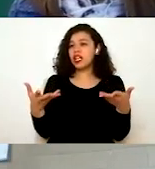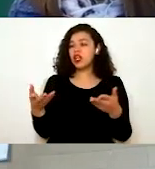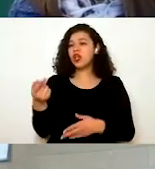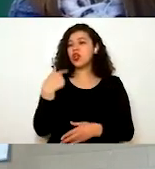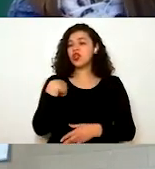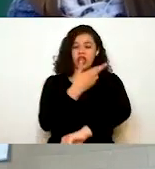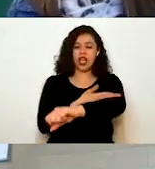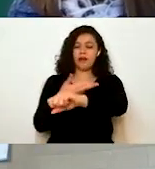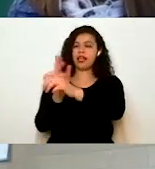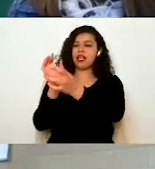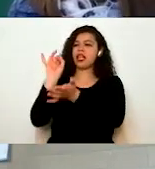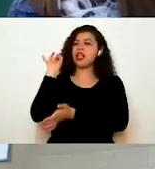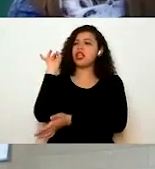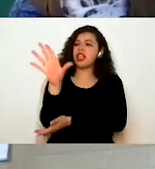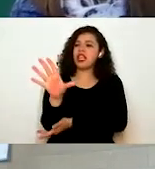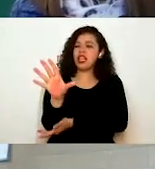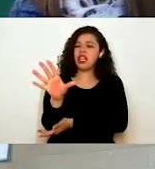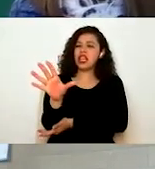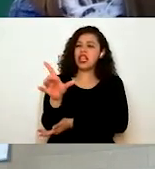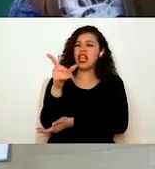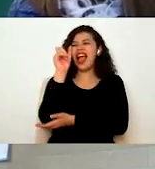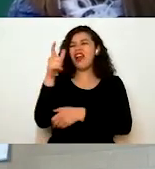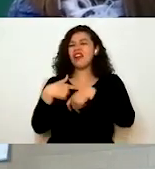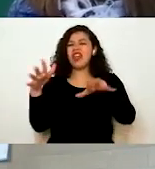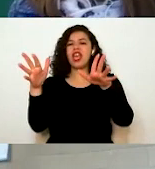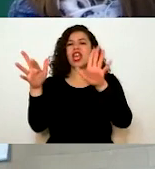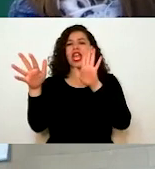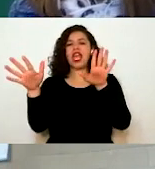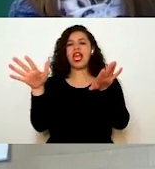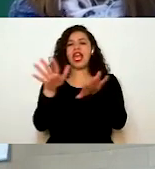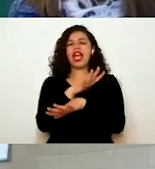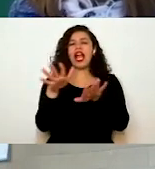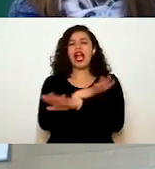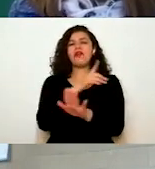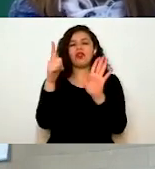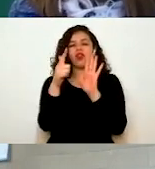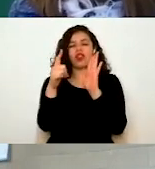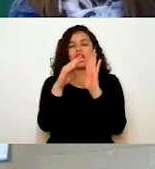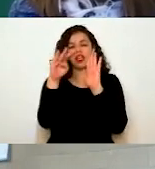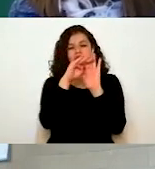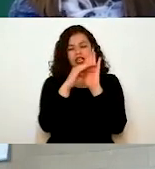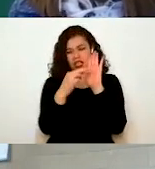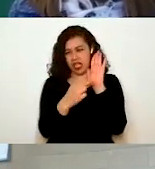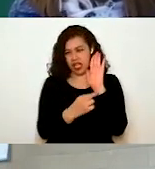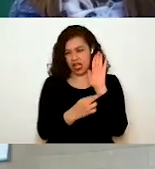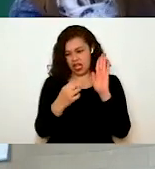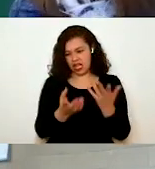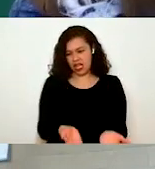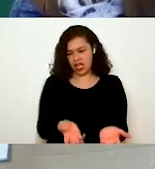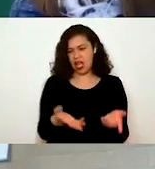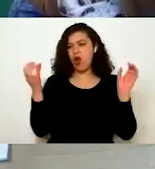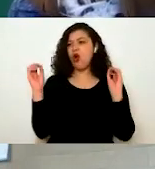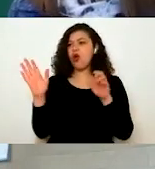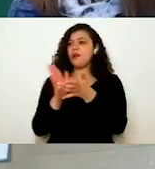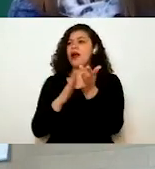tramita algo de reforma de estatutos. O qué debe de llevar mi documento para reducciones.